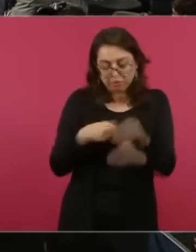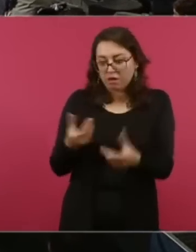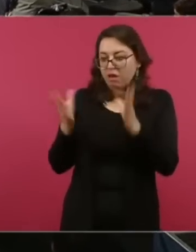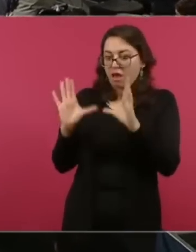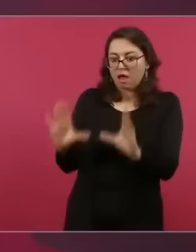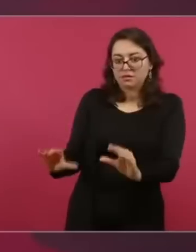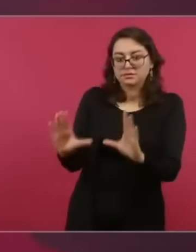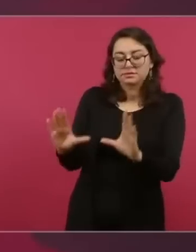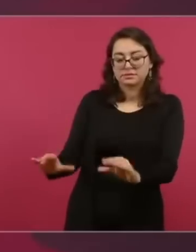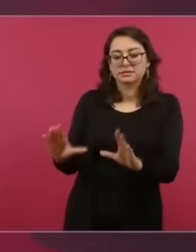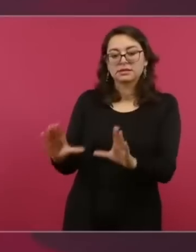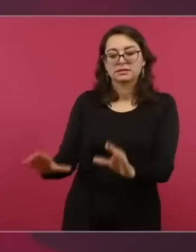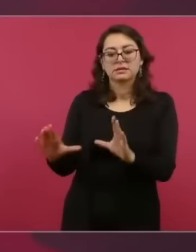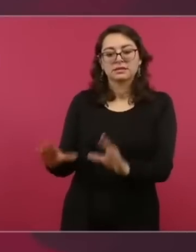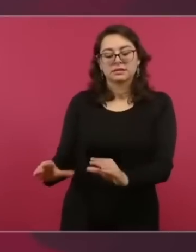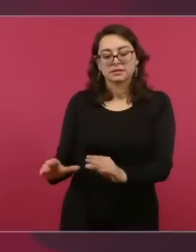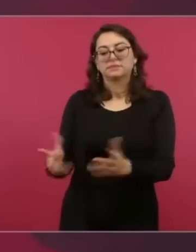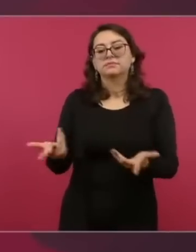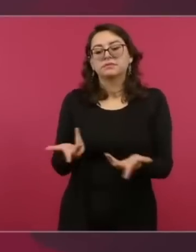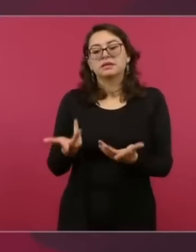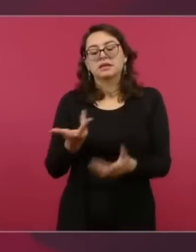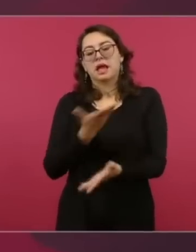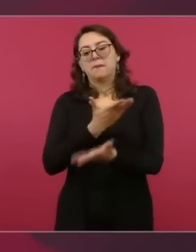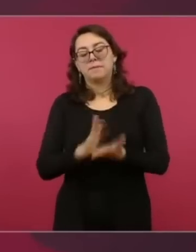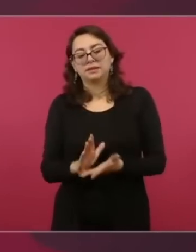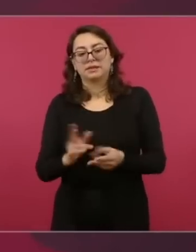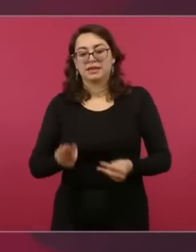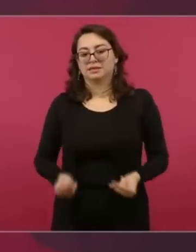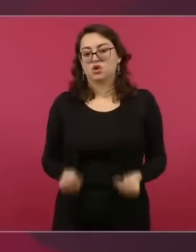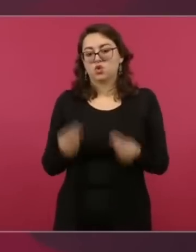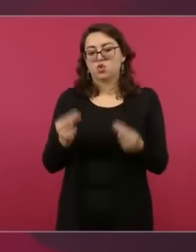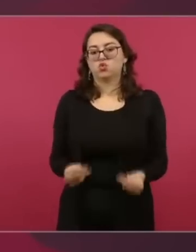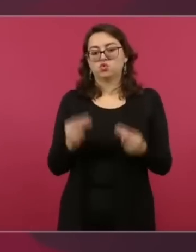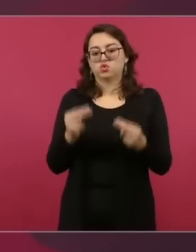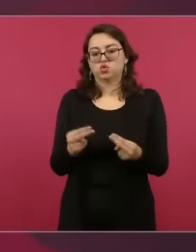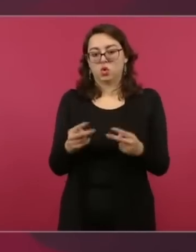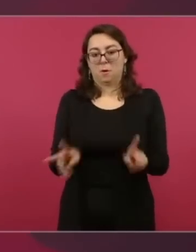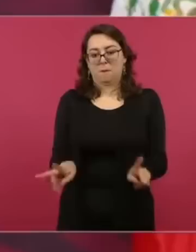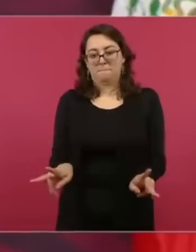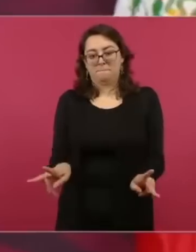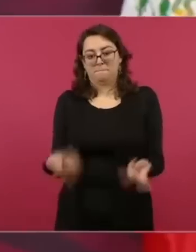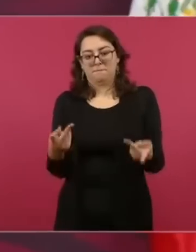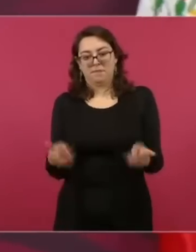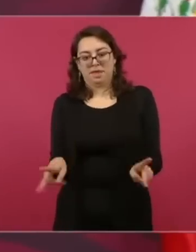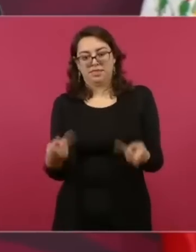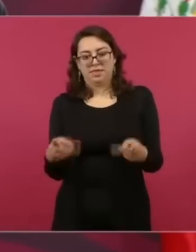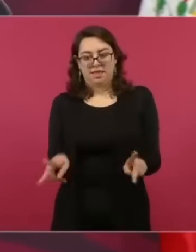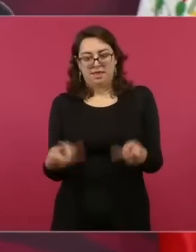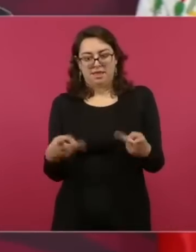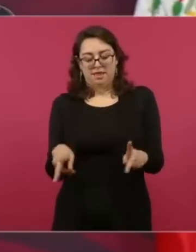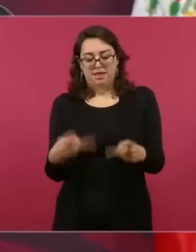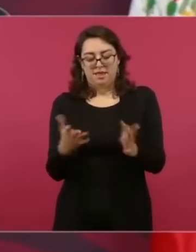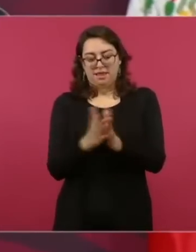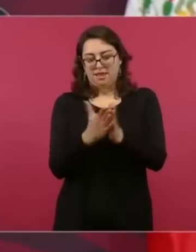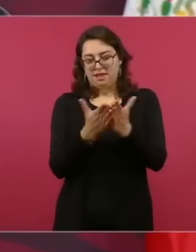Y había también el negocio de los que imprimían los libros.